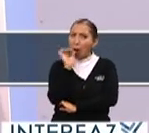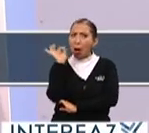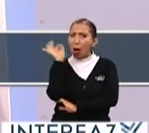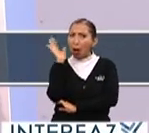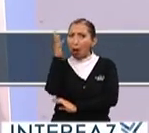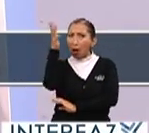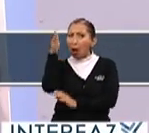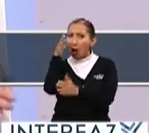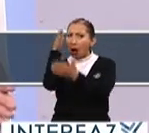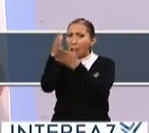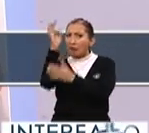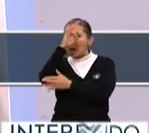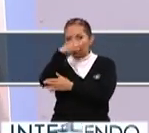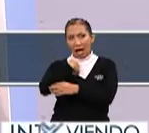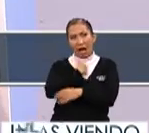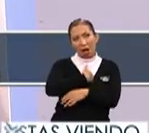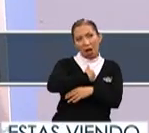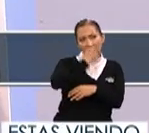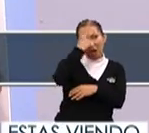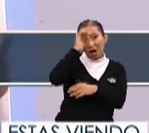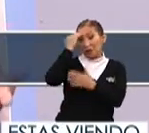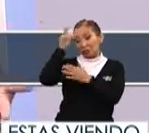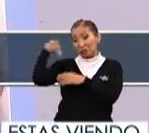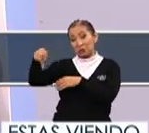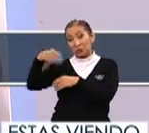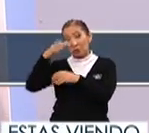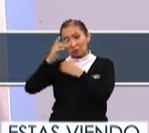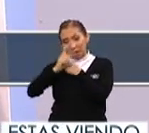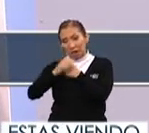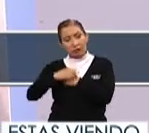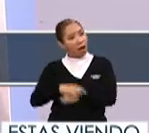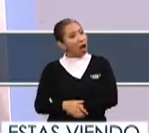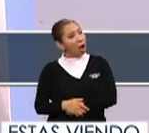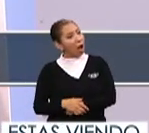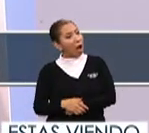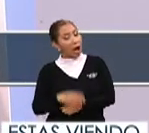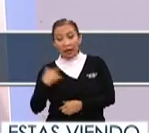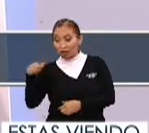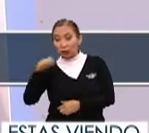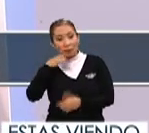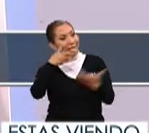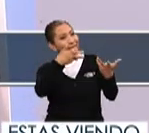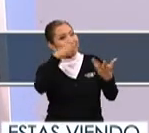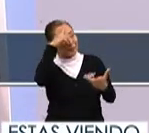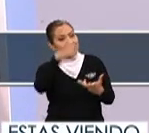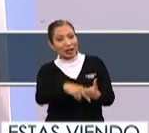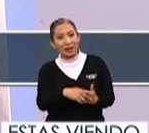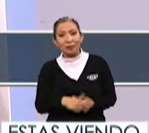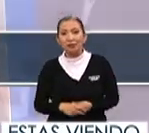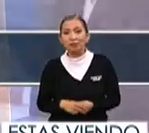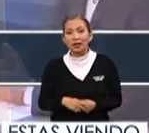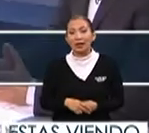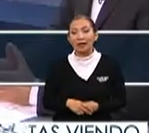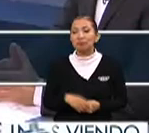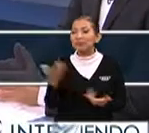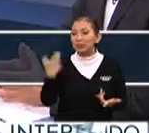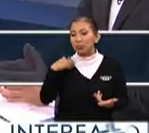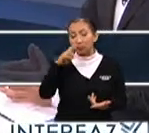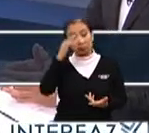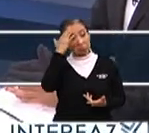Filipinas ¿no? o sea ya conocí Canadá ir a conocer su país y ellos se interesaron por venir a México porque hicieron